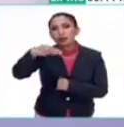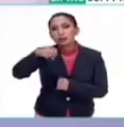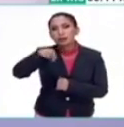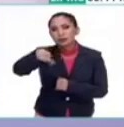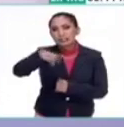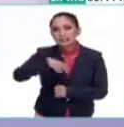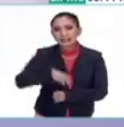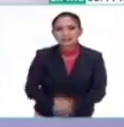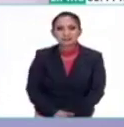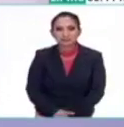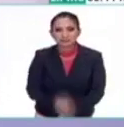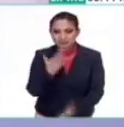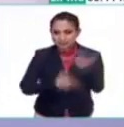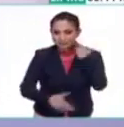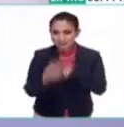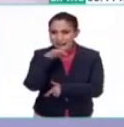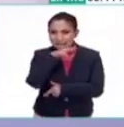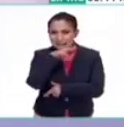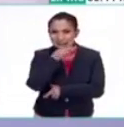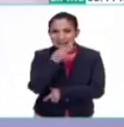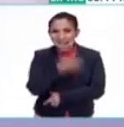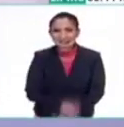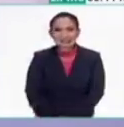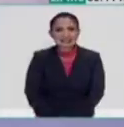.mx. Volvemos en un momento.